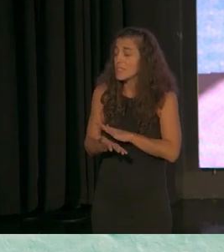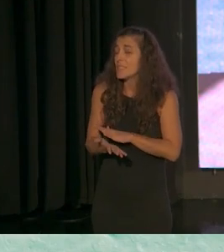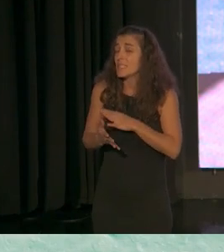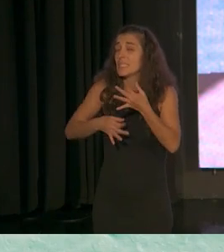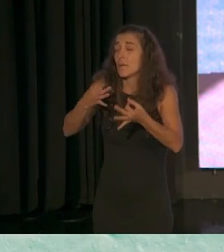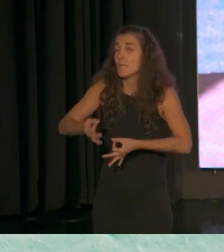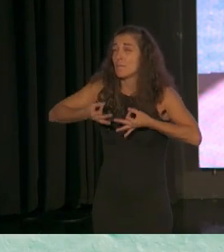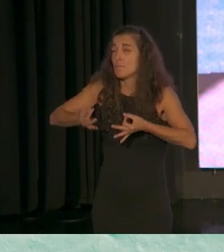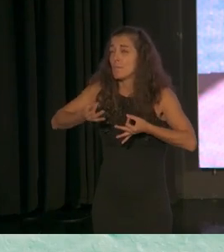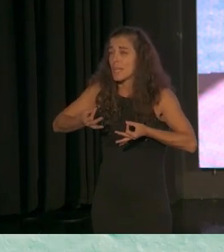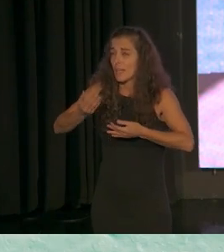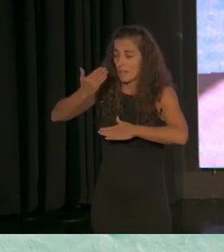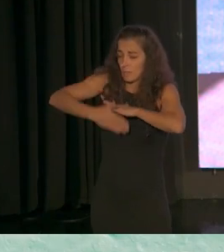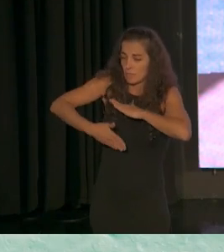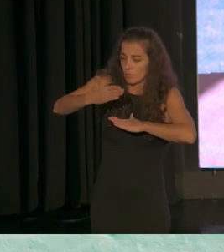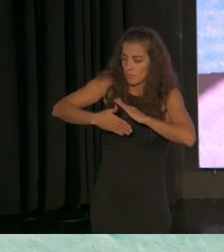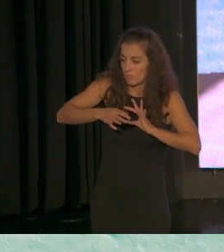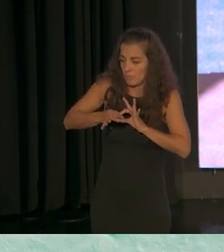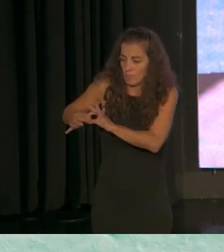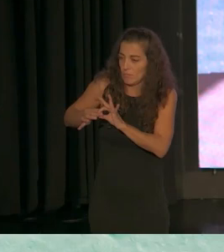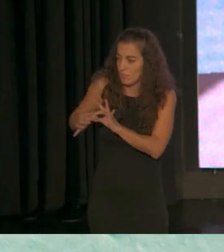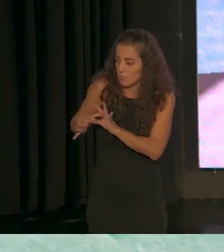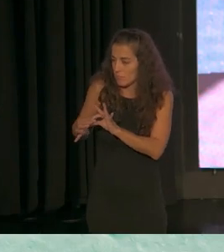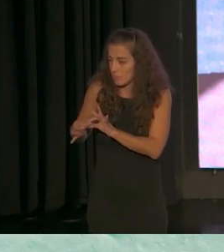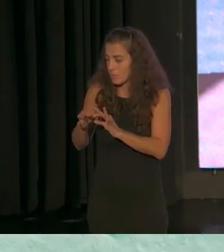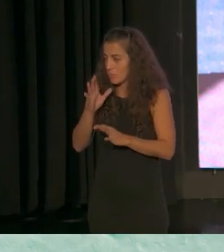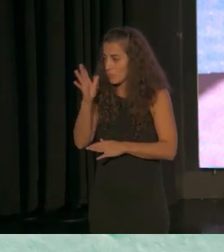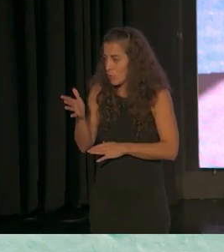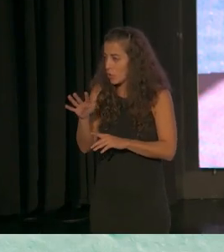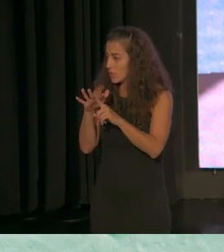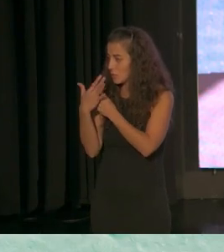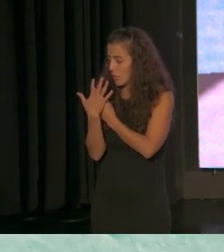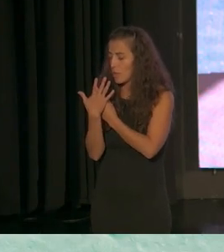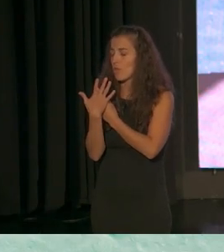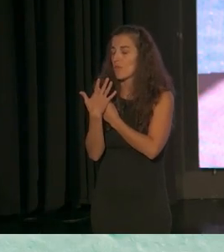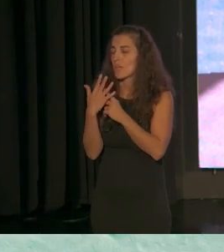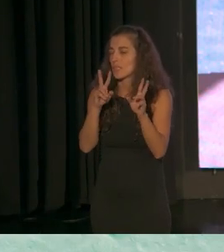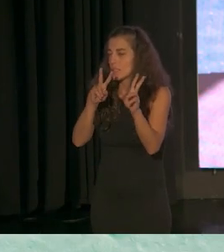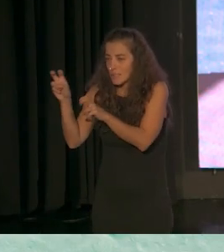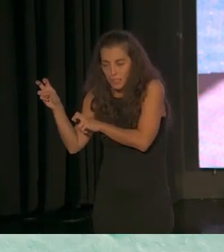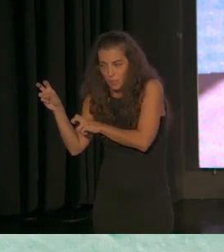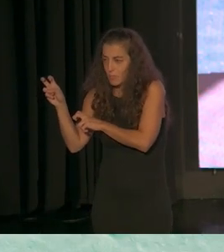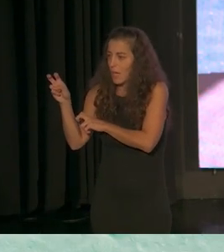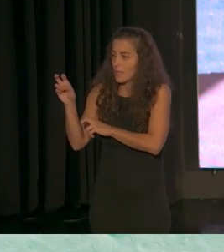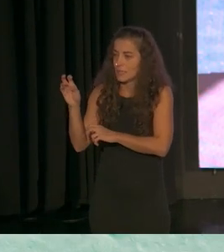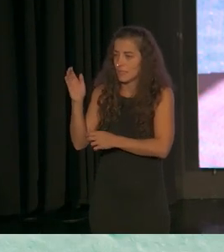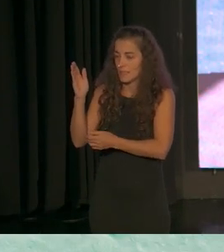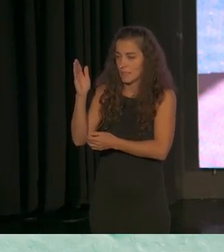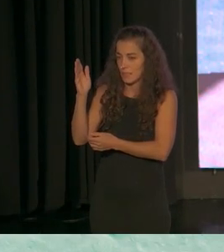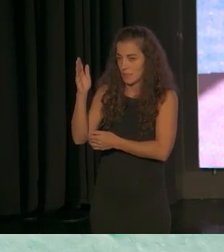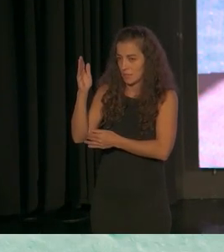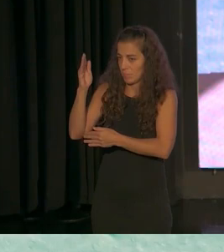limitada por las cuestiones asociadas a la crianza de los propiedos que